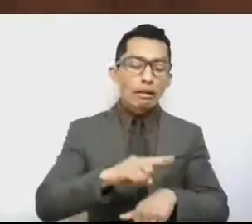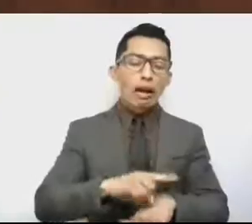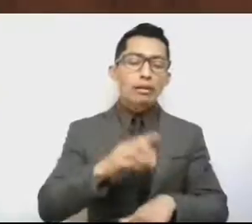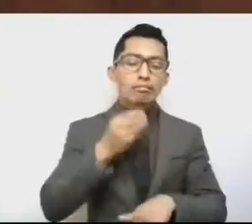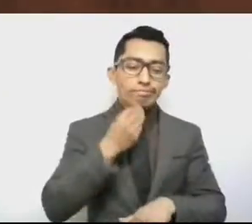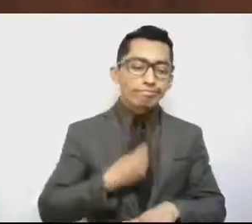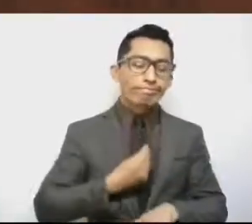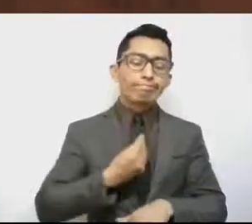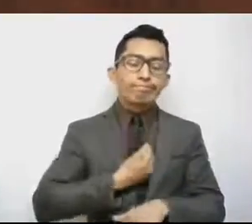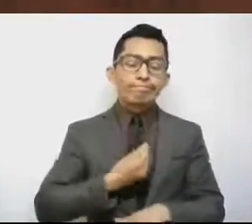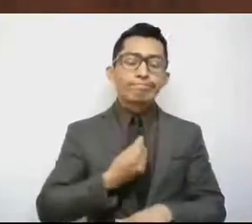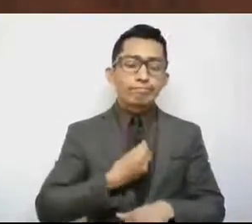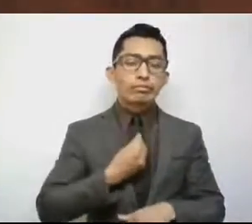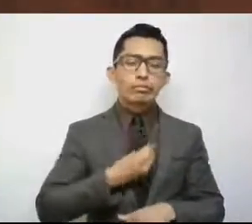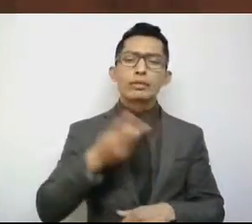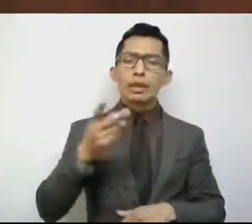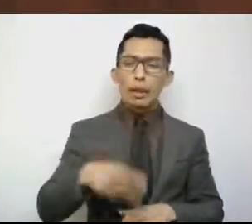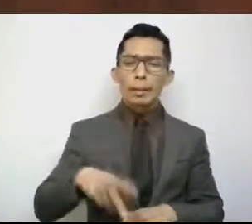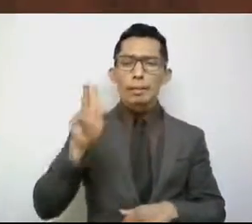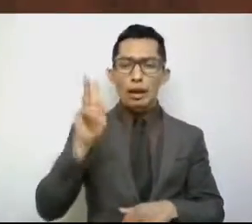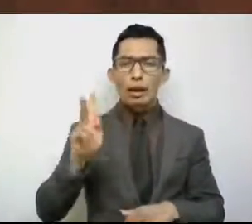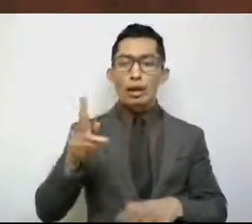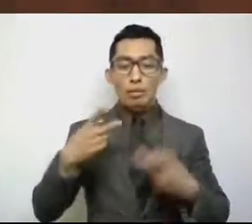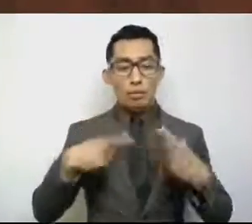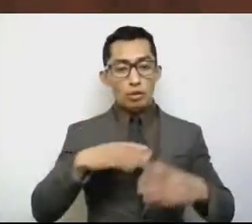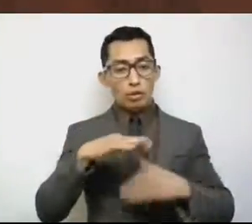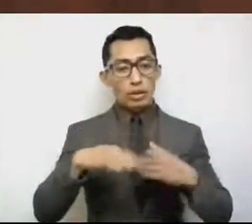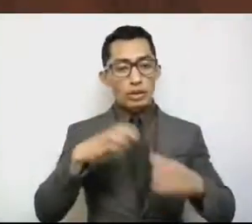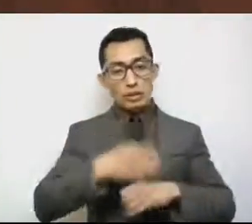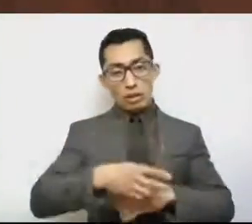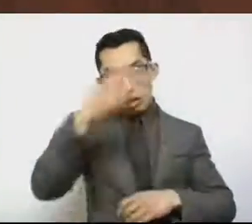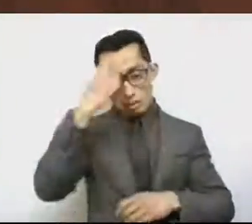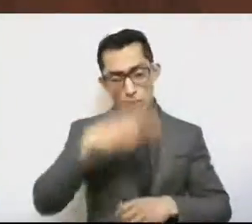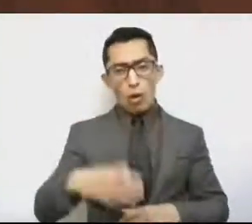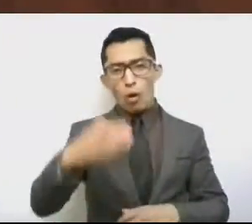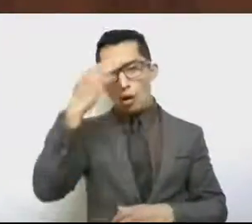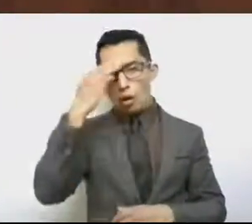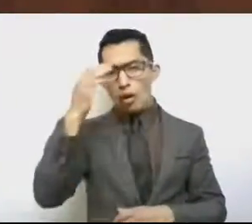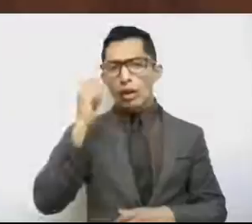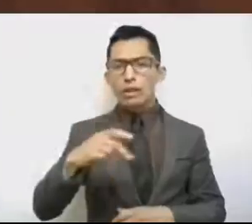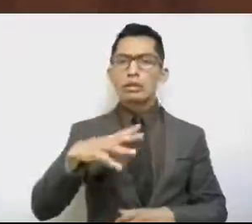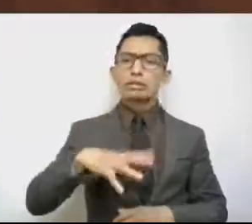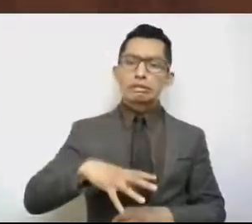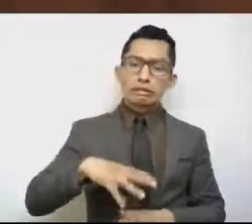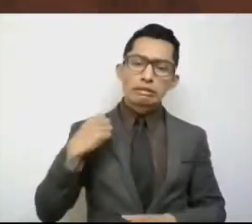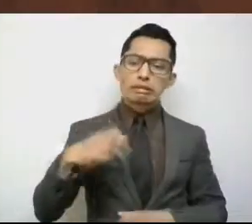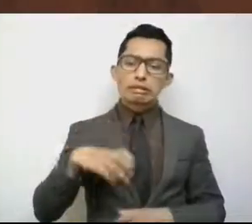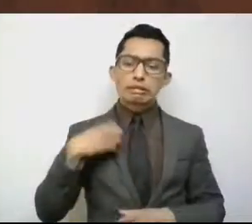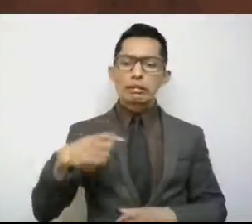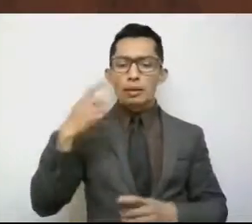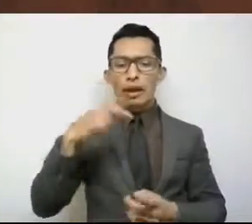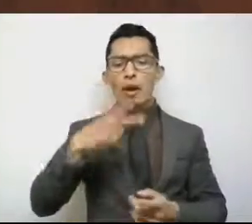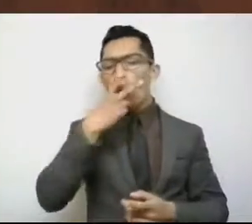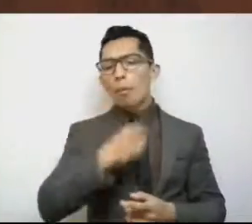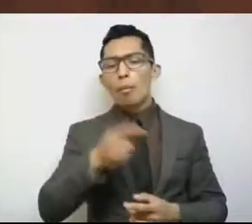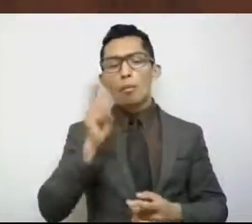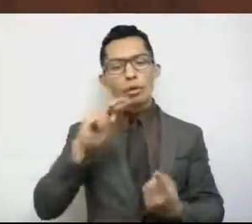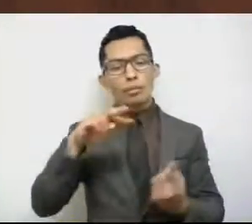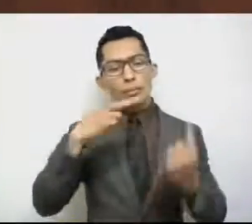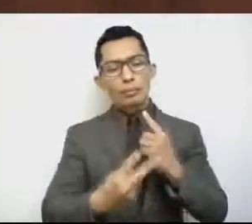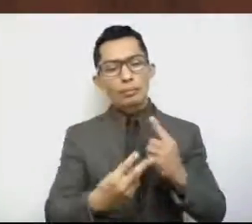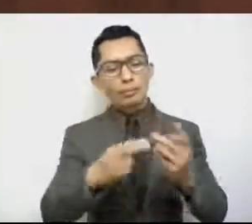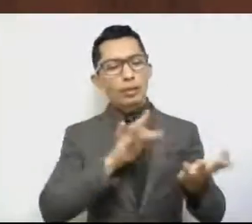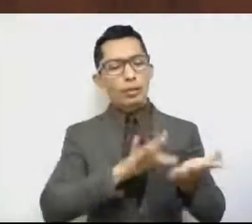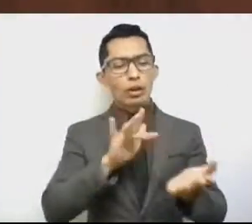Sin embargo, no todos los mexiquenses conocen los esfuerzos presupuestales con enfoque de género dirigidos al